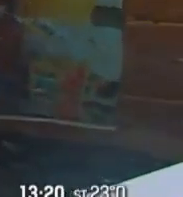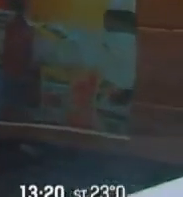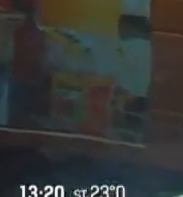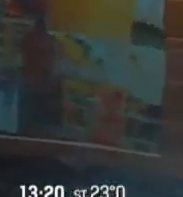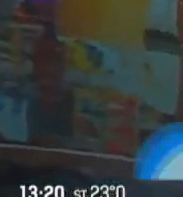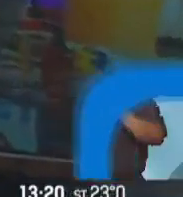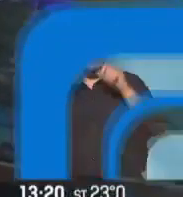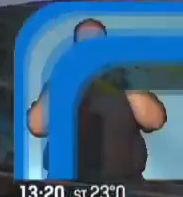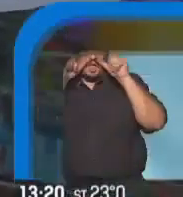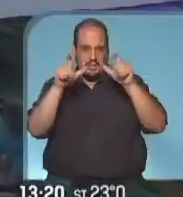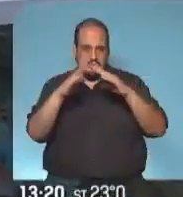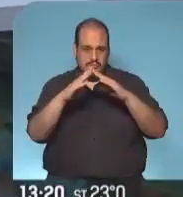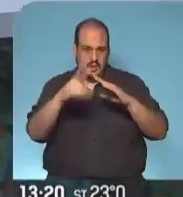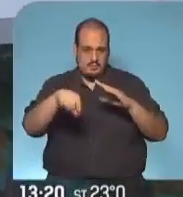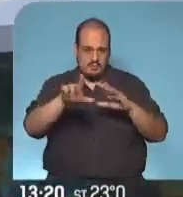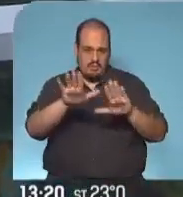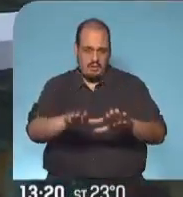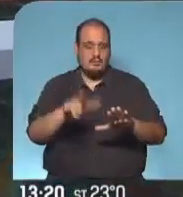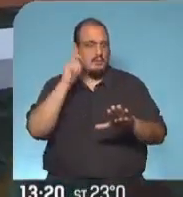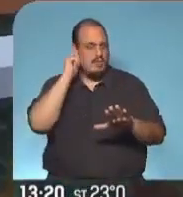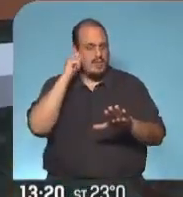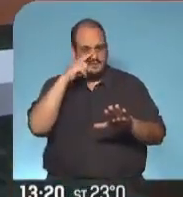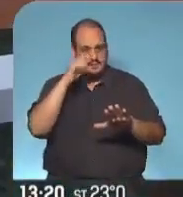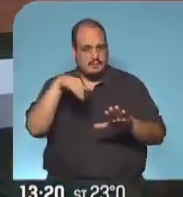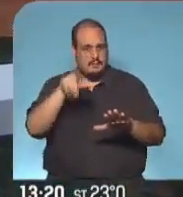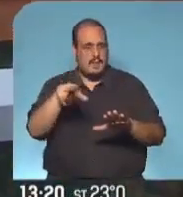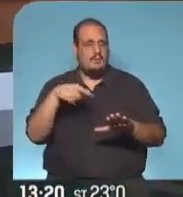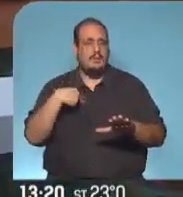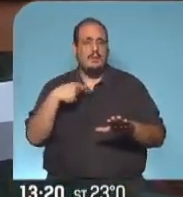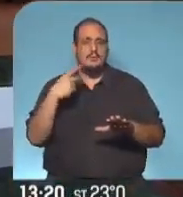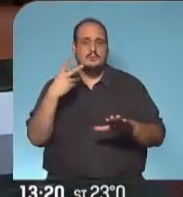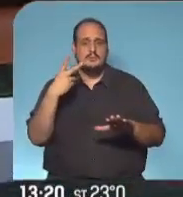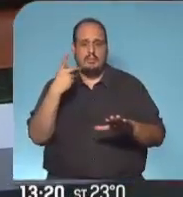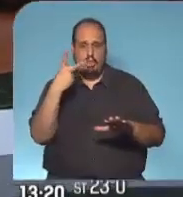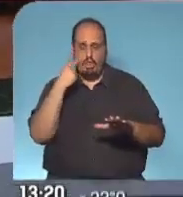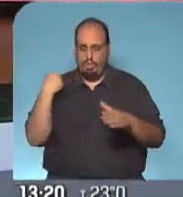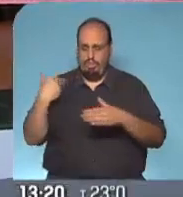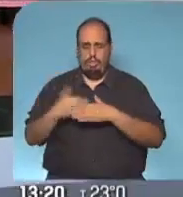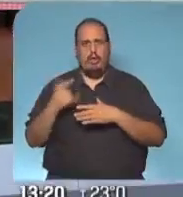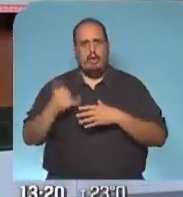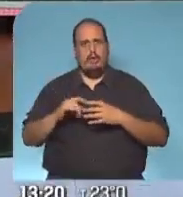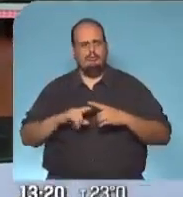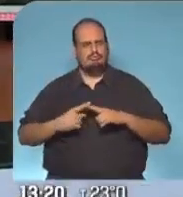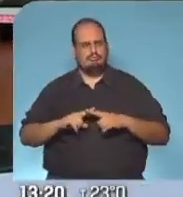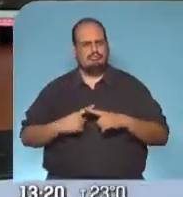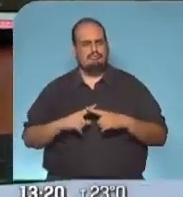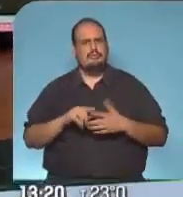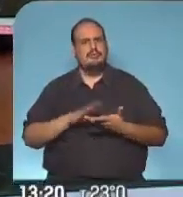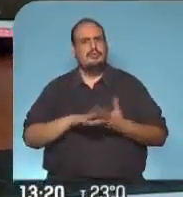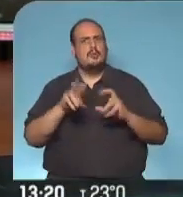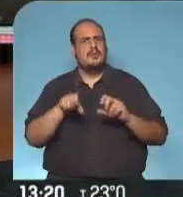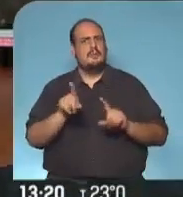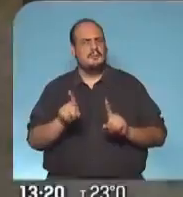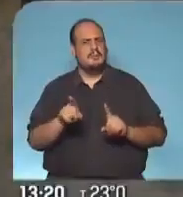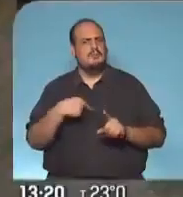Atención a aquellos que están en casa y tienen más de 70 años porque durante las últimas 48 horas se ha generado una polémica importante vinculada con esta